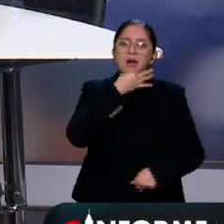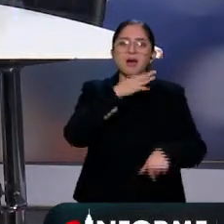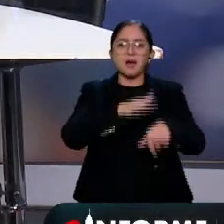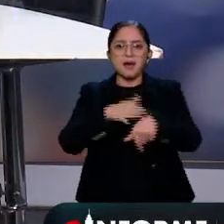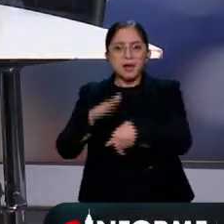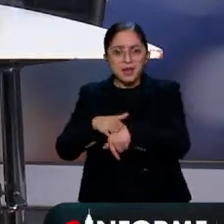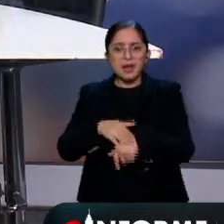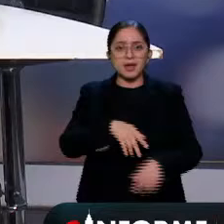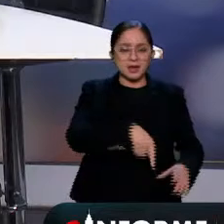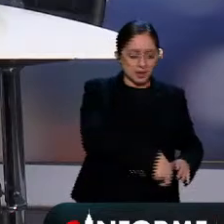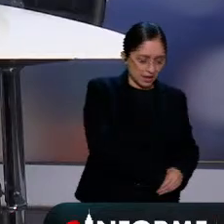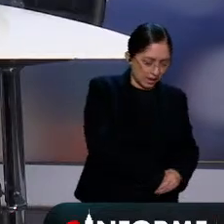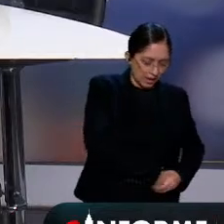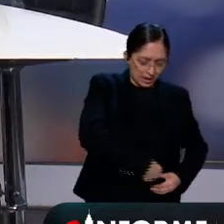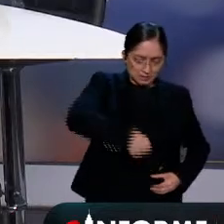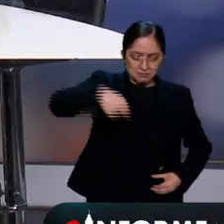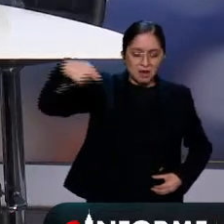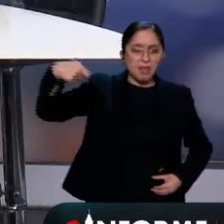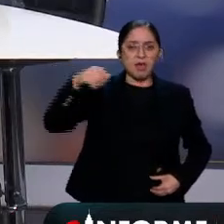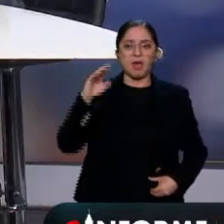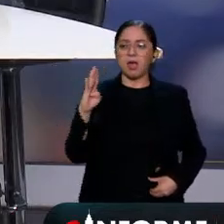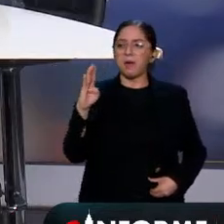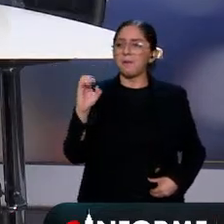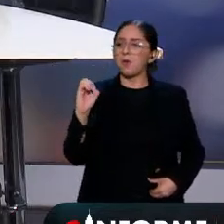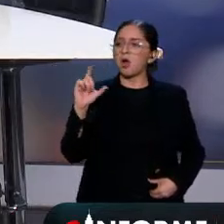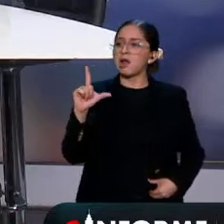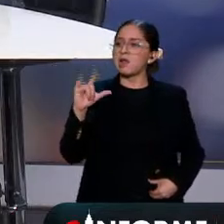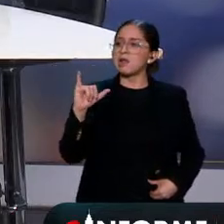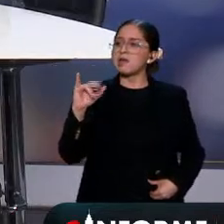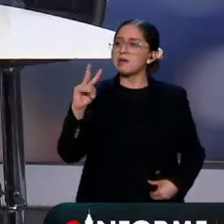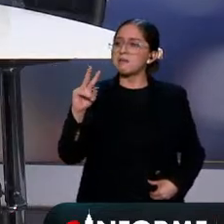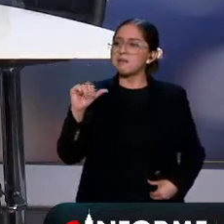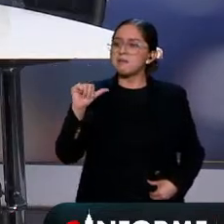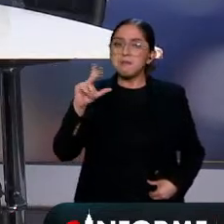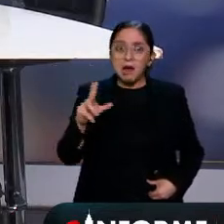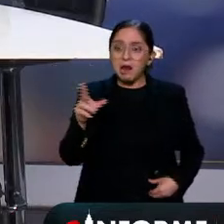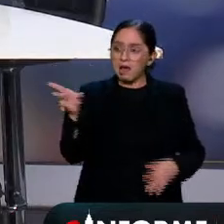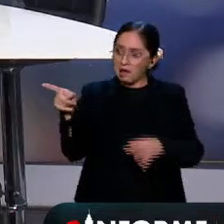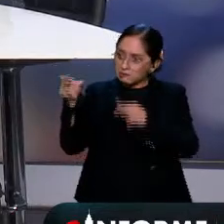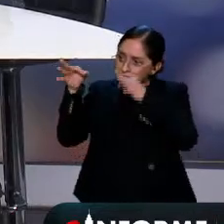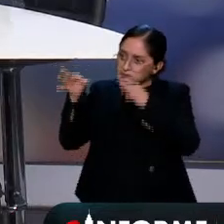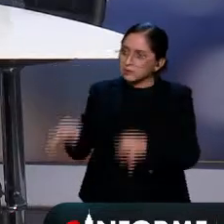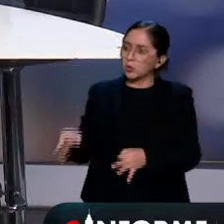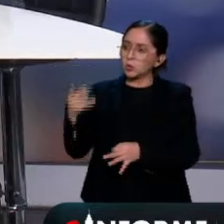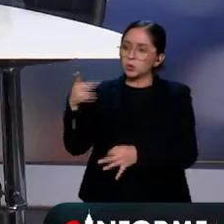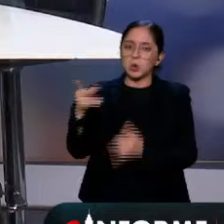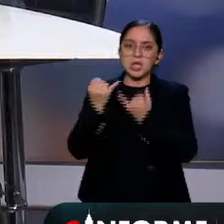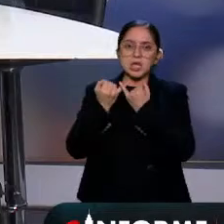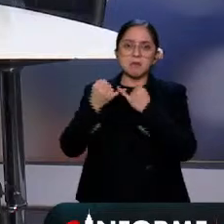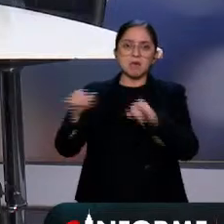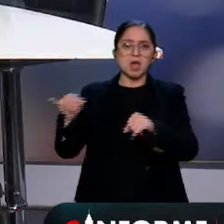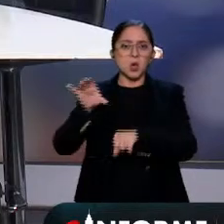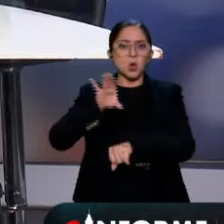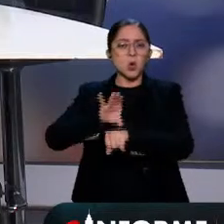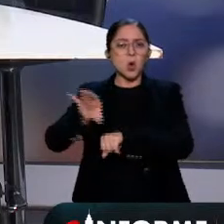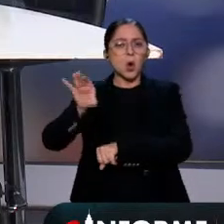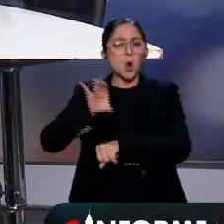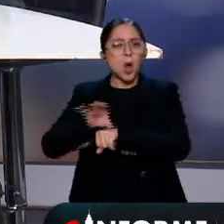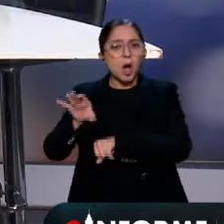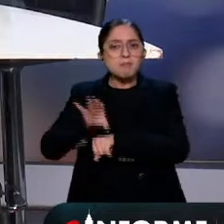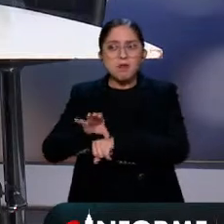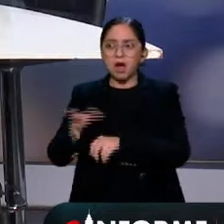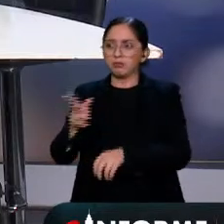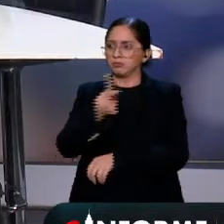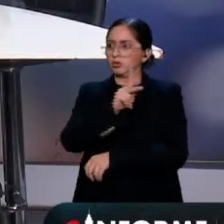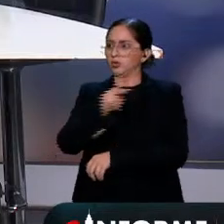espada de Bolívar, símbolo del nacionalismo colombiano, de la independencia, de la soberanía, todo el mundo se